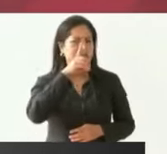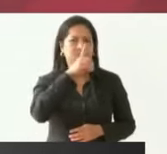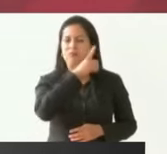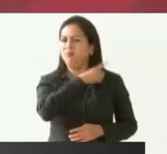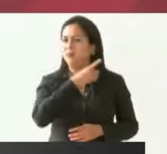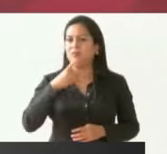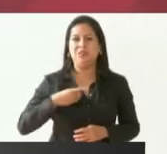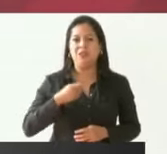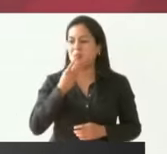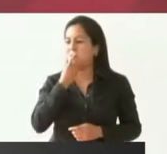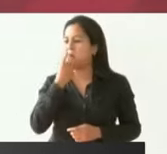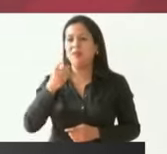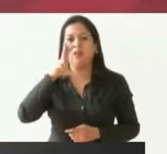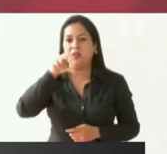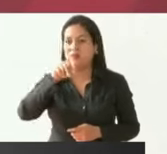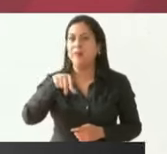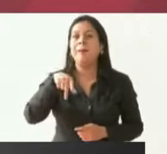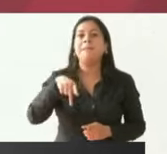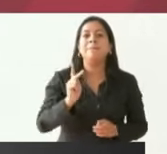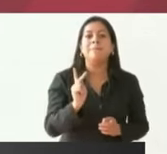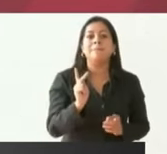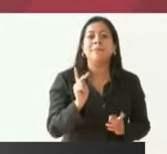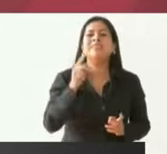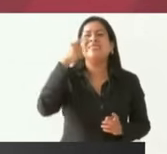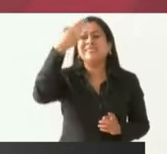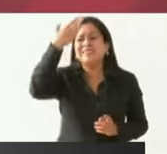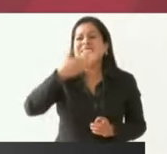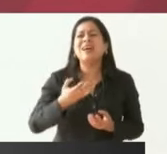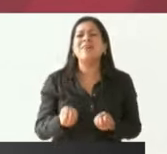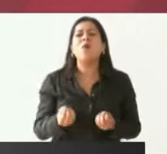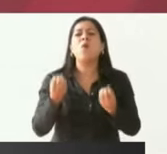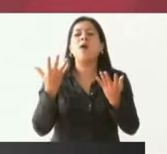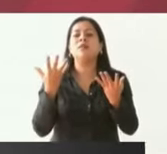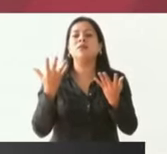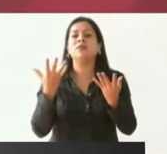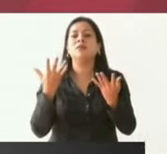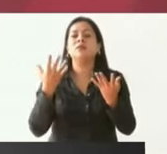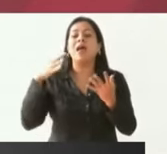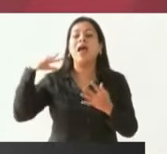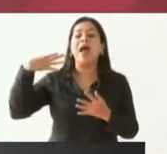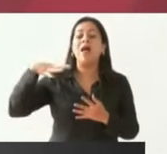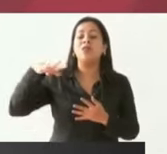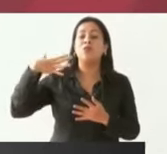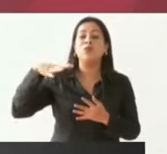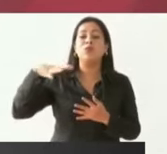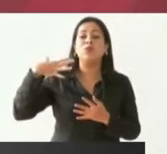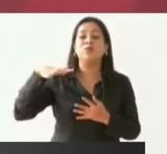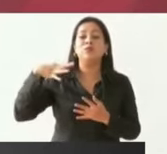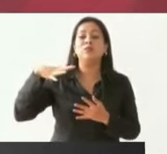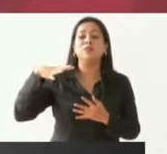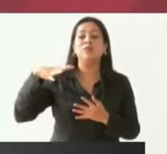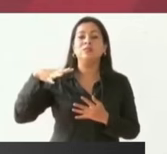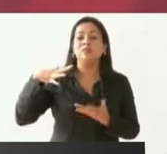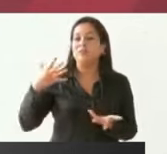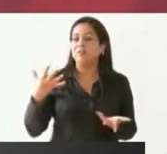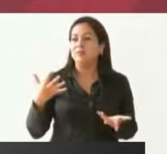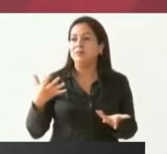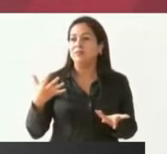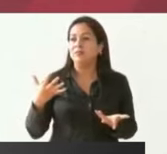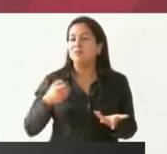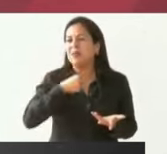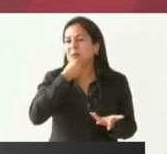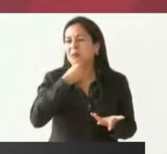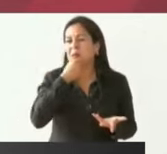¿saben cuántos adultos mayores ancianos respetables